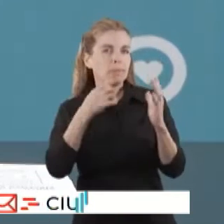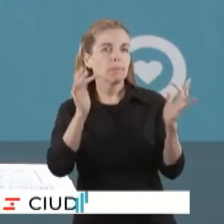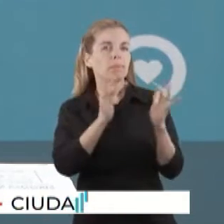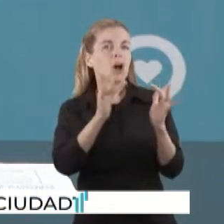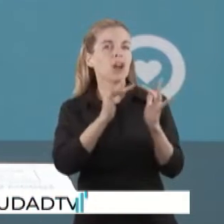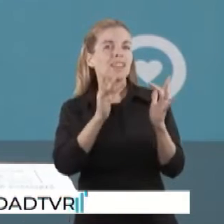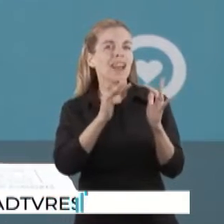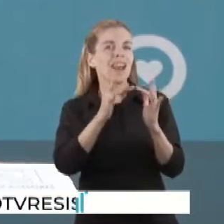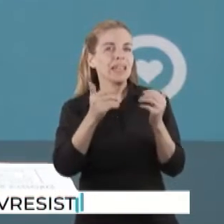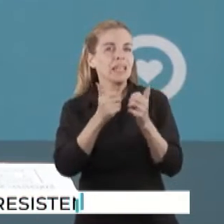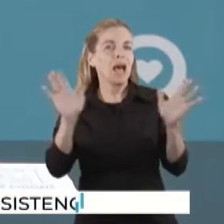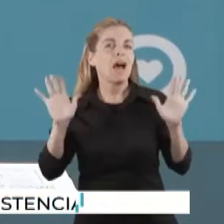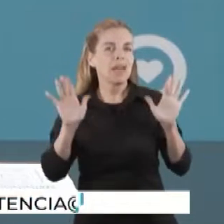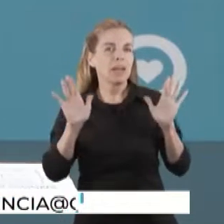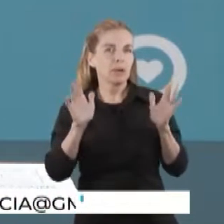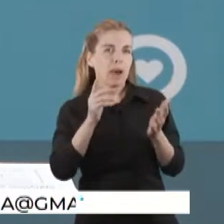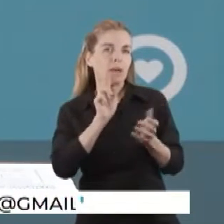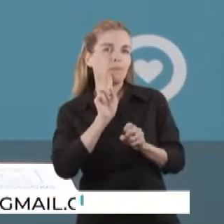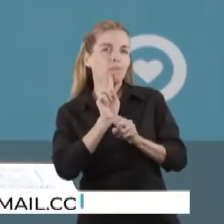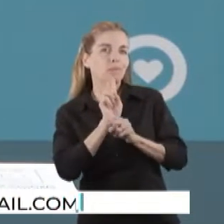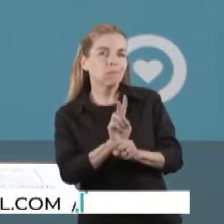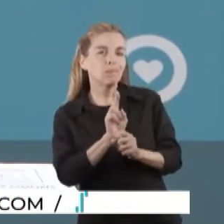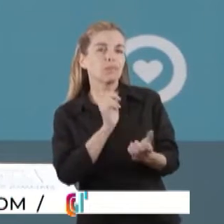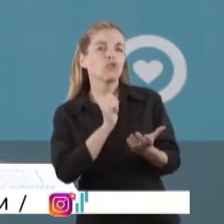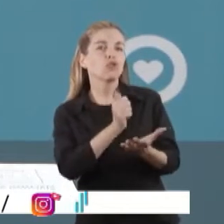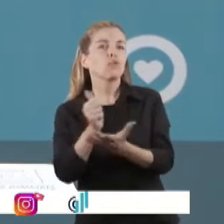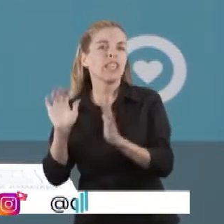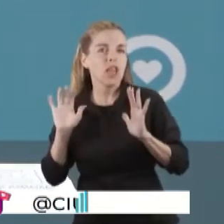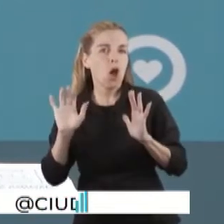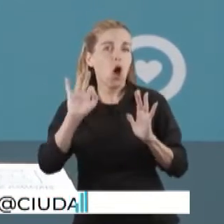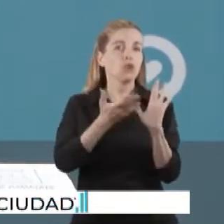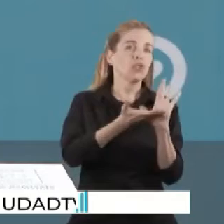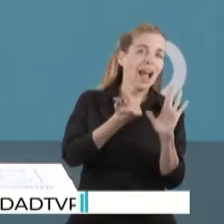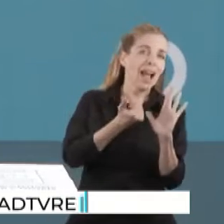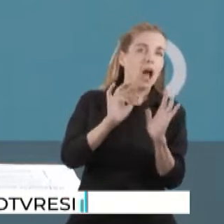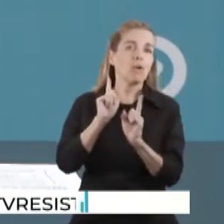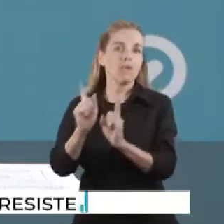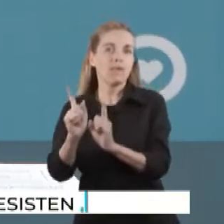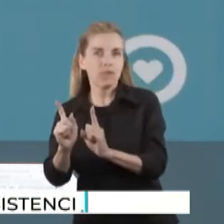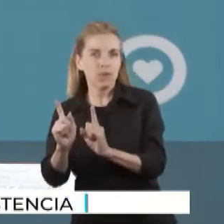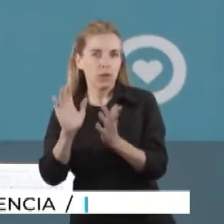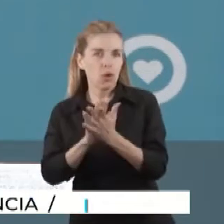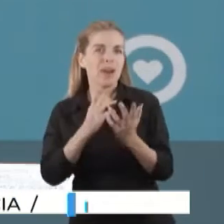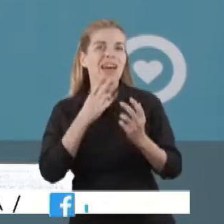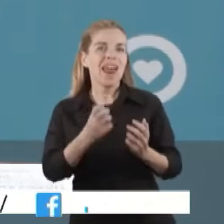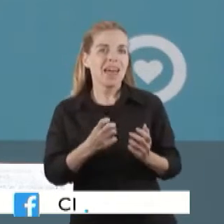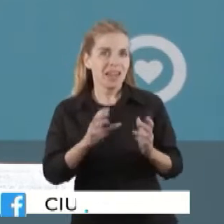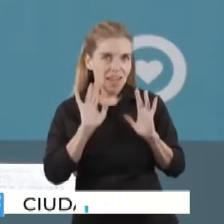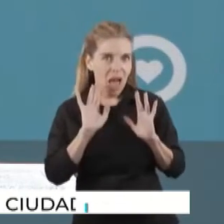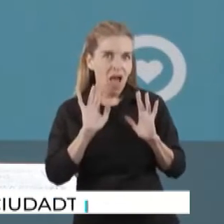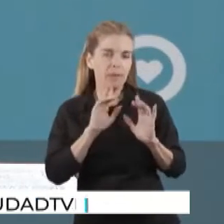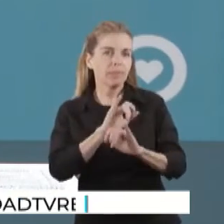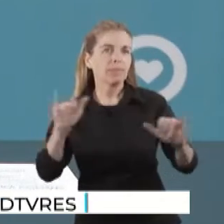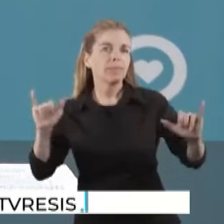en aquellos sectores que necesitan del mismo para hacer frente al costo de la energía. Quiero decirles que en un contexto mundial